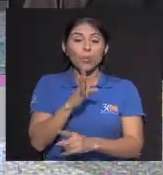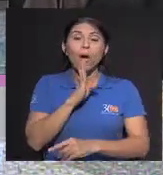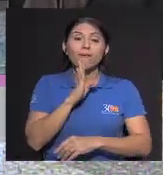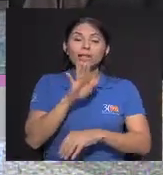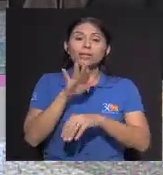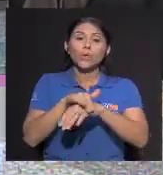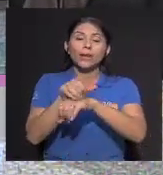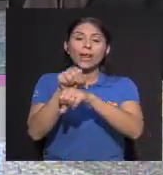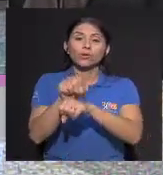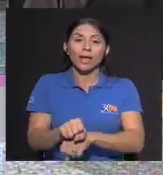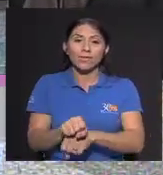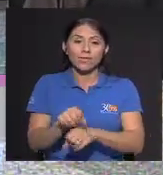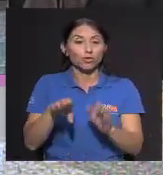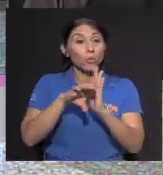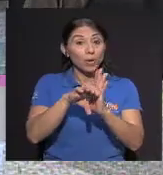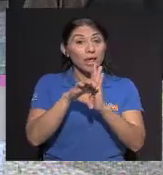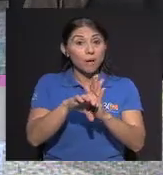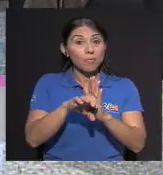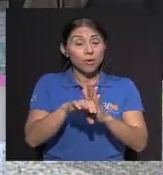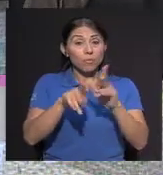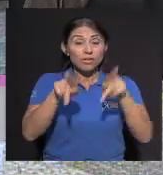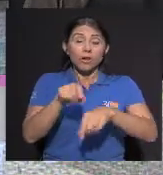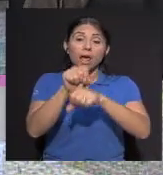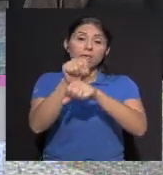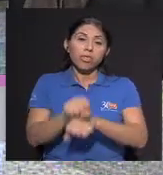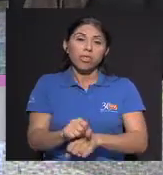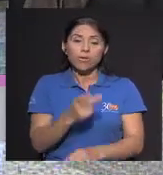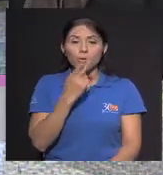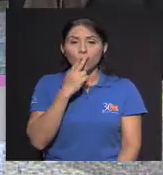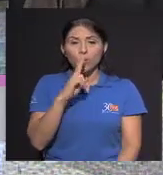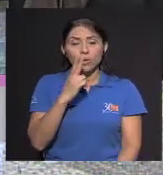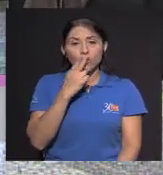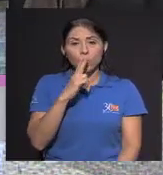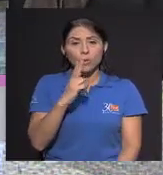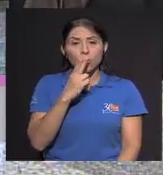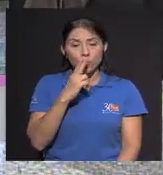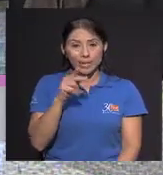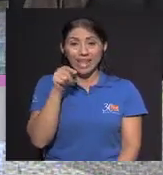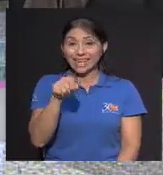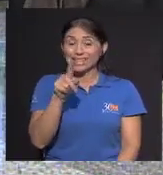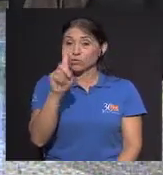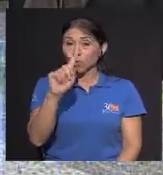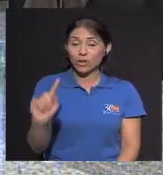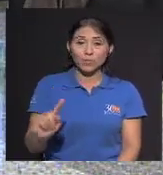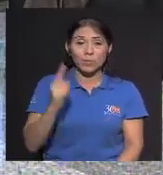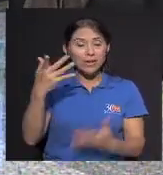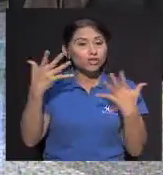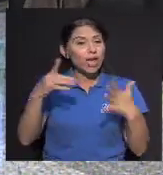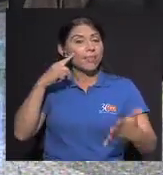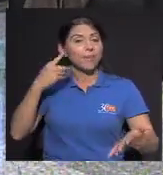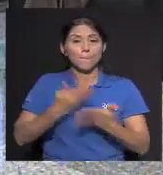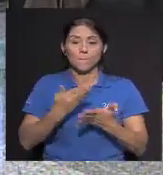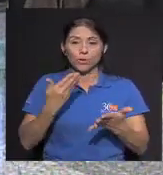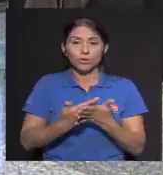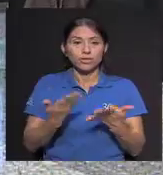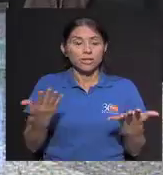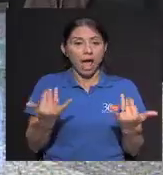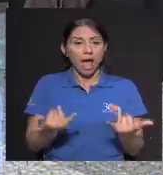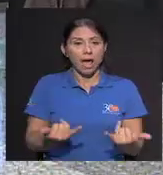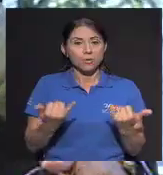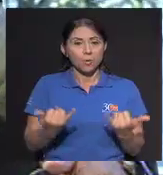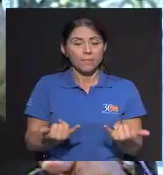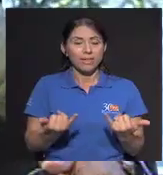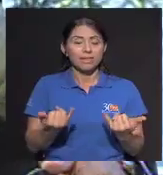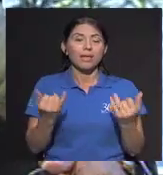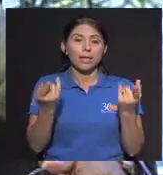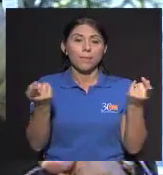Habla de los hábitos Por ejemplo El hábito de fumar Es uno de los primeros Que se ha demostrado Actualmente